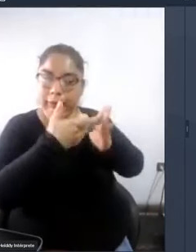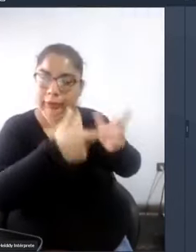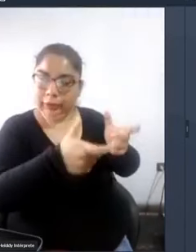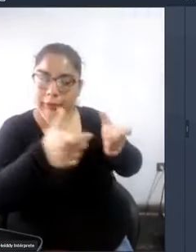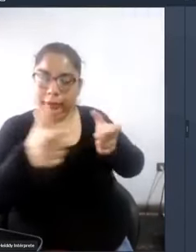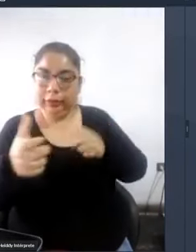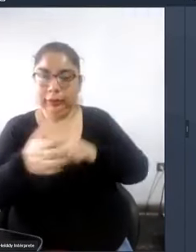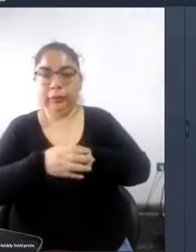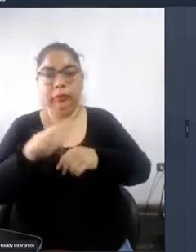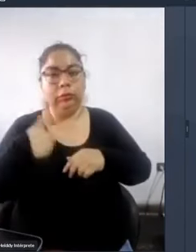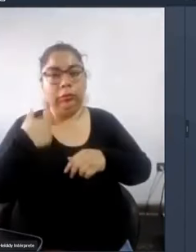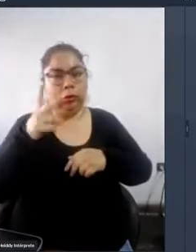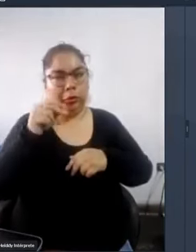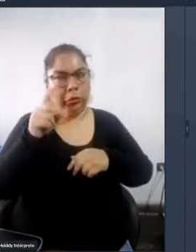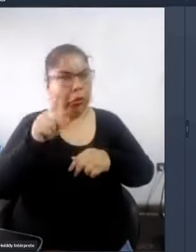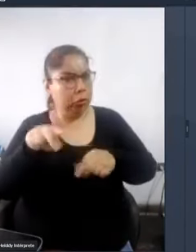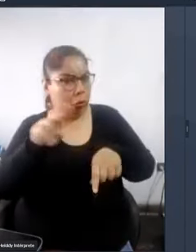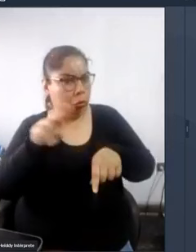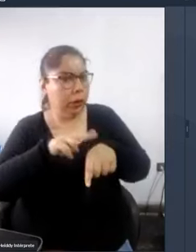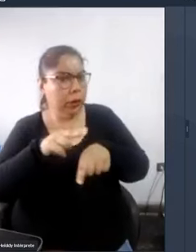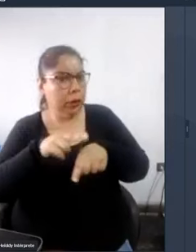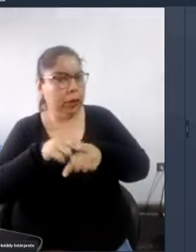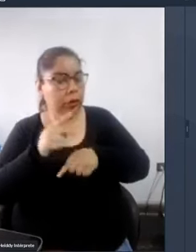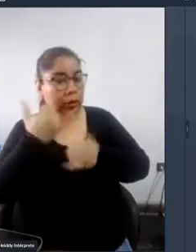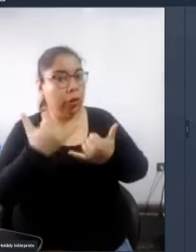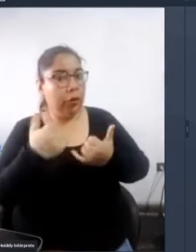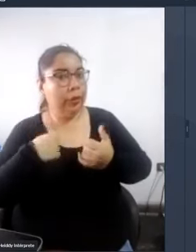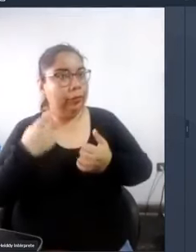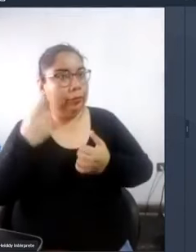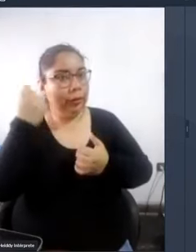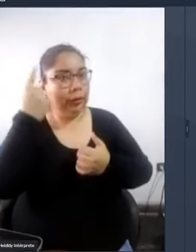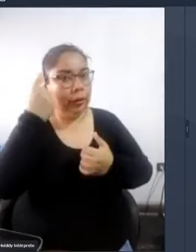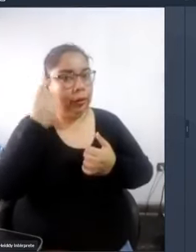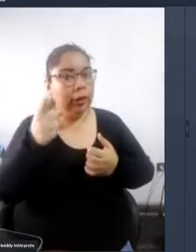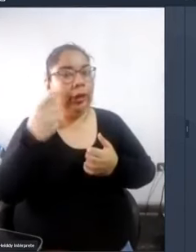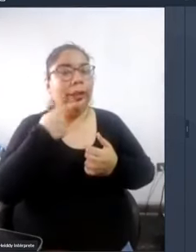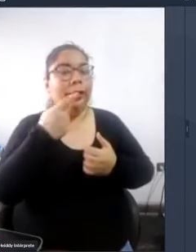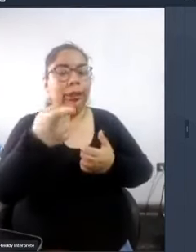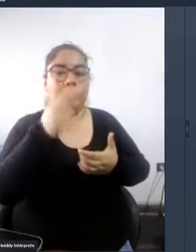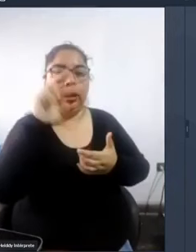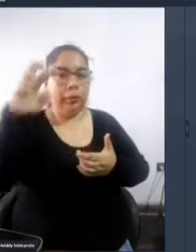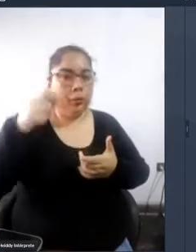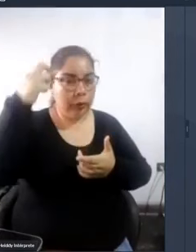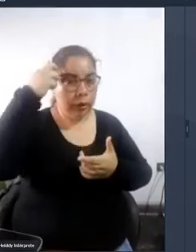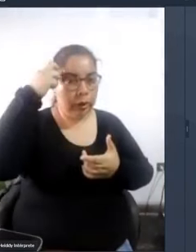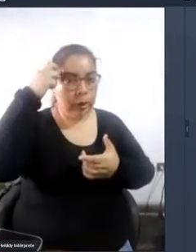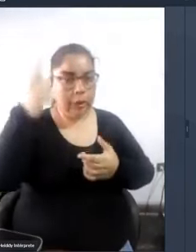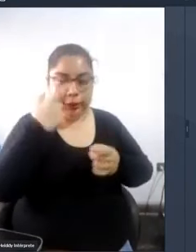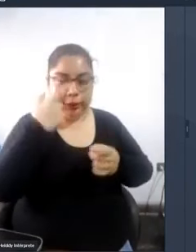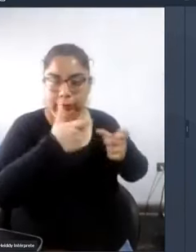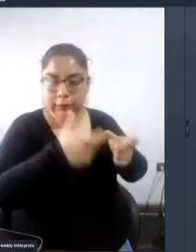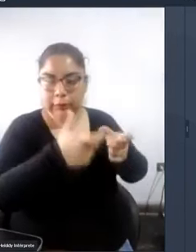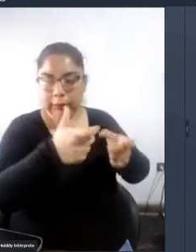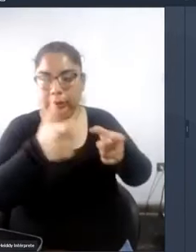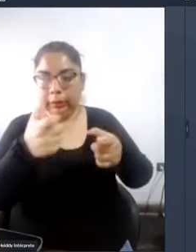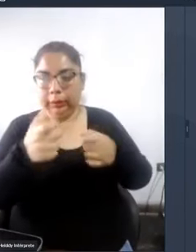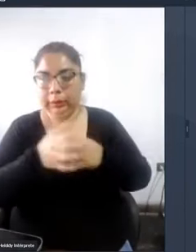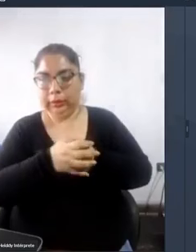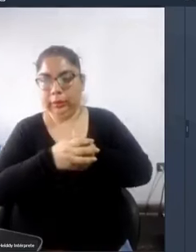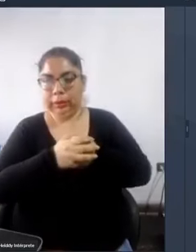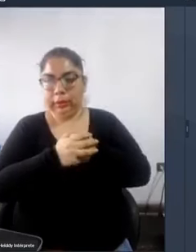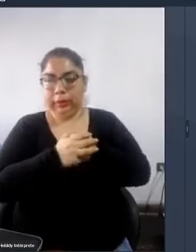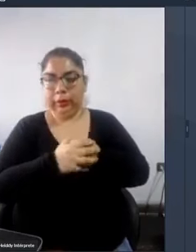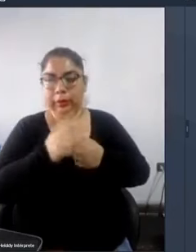no me parecería mal porque es lo que tenemos que hacer tenemos que dictar políticas hacerle seguimiento monitoreo supervisión